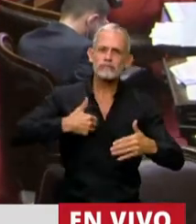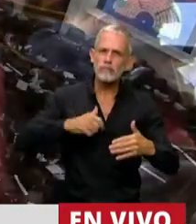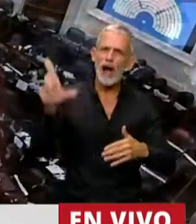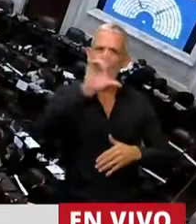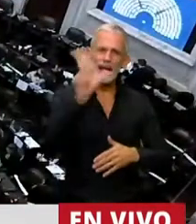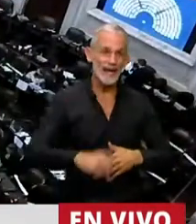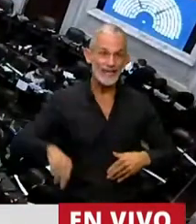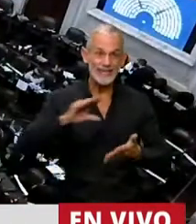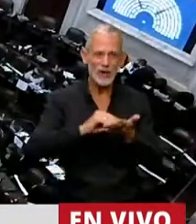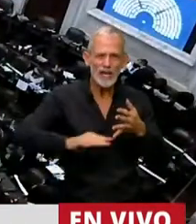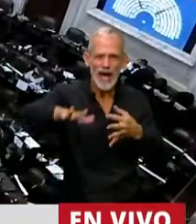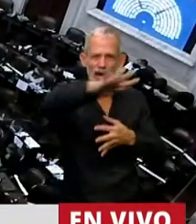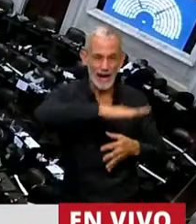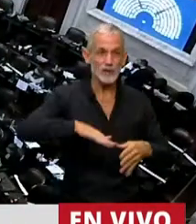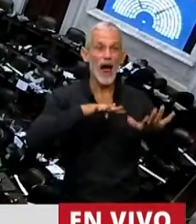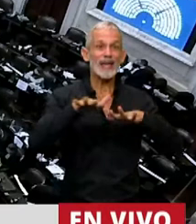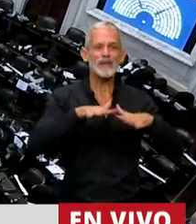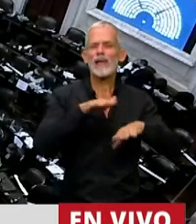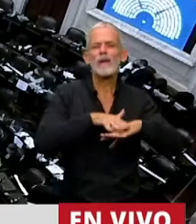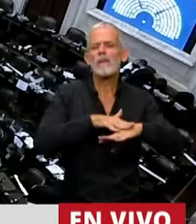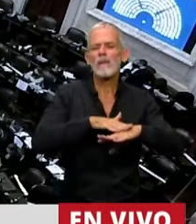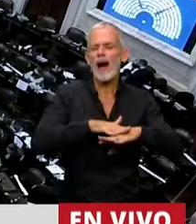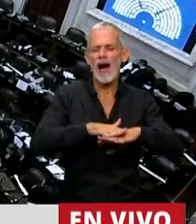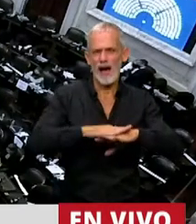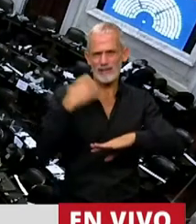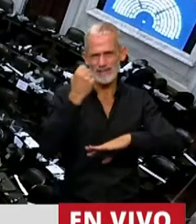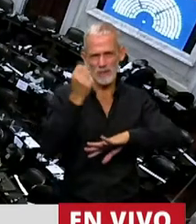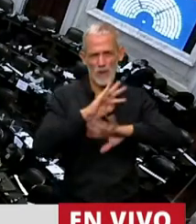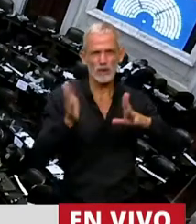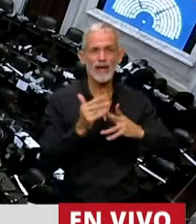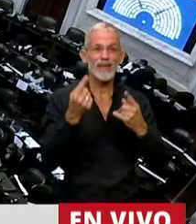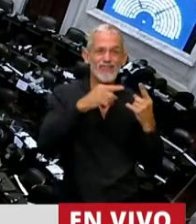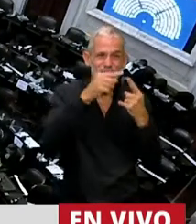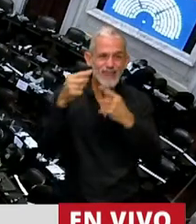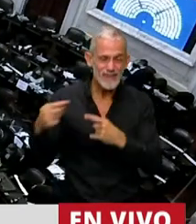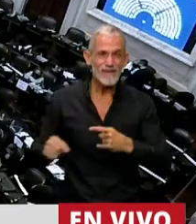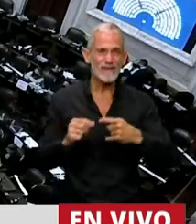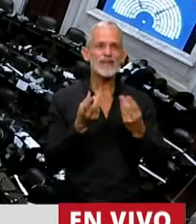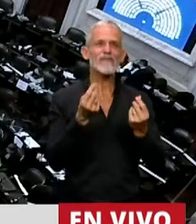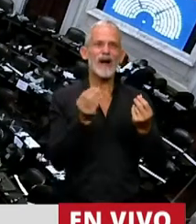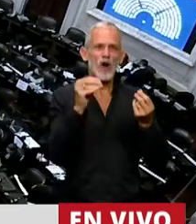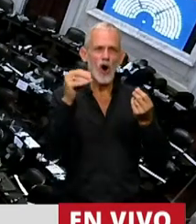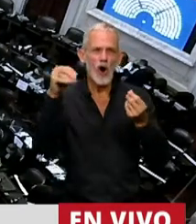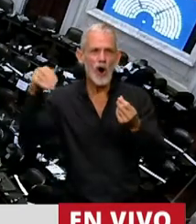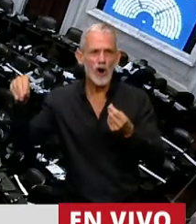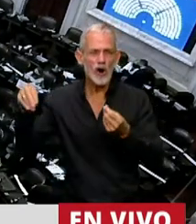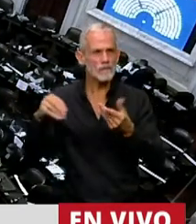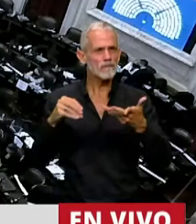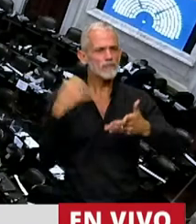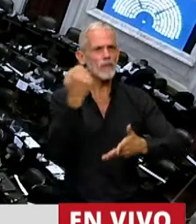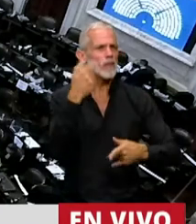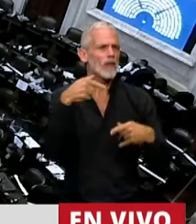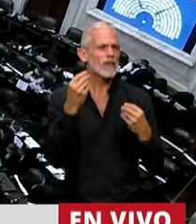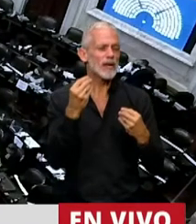nacional, las actividades de base, las actividades de distintas cadenas de valor, y es importante,